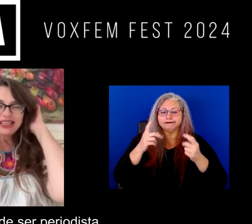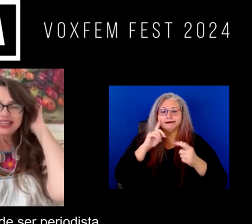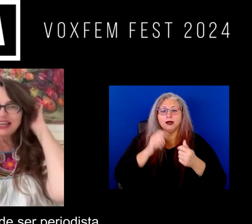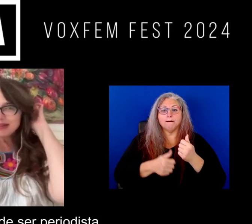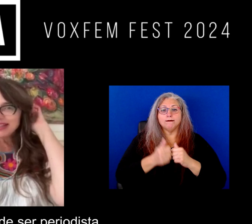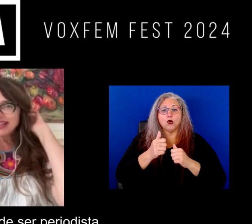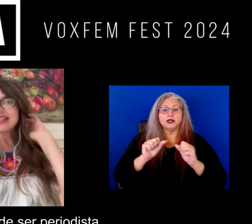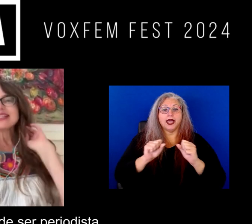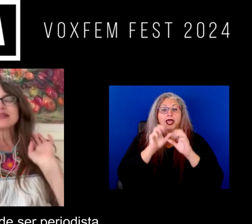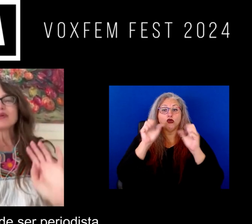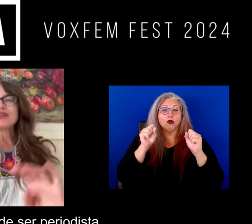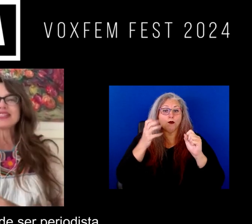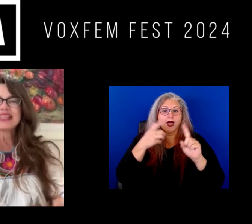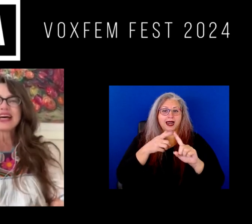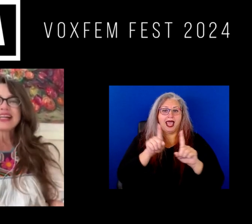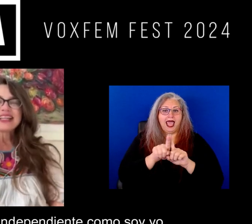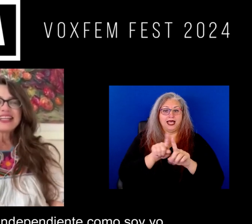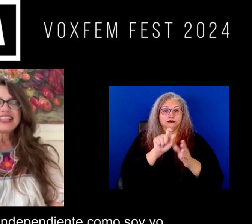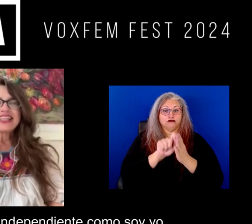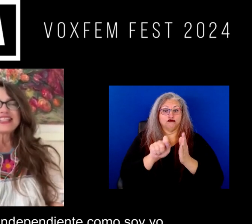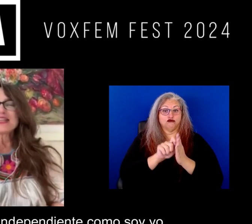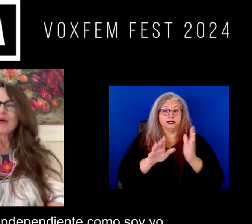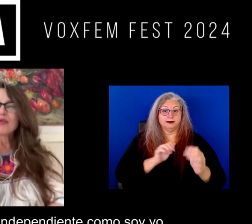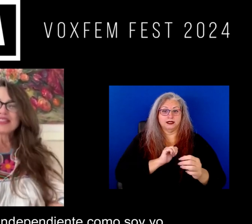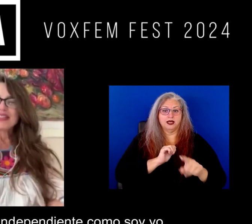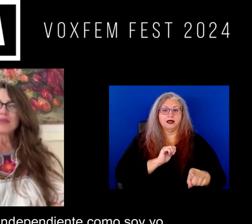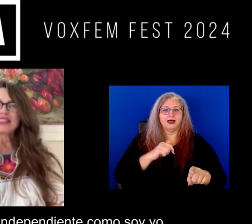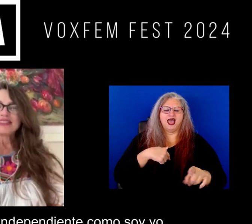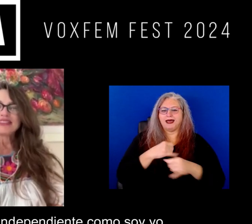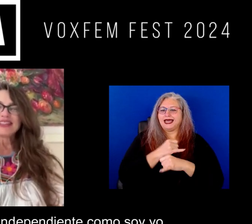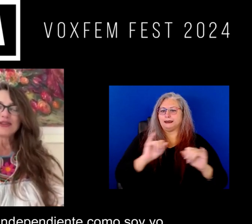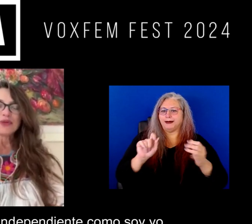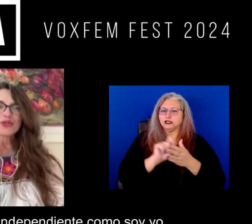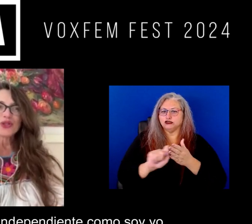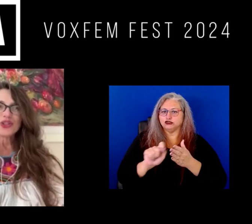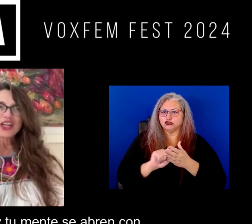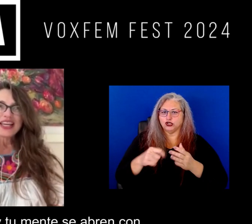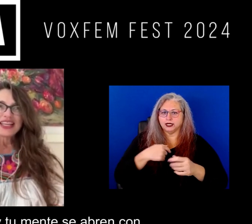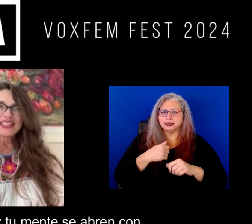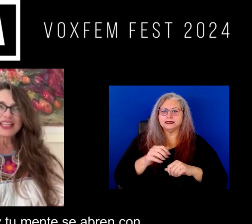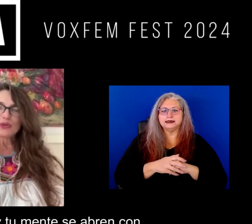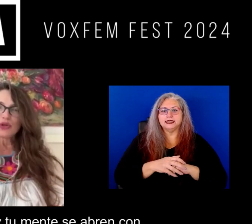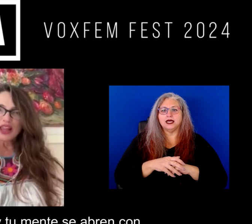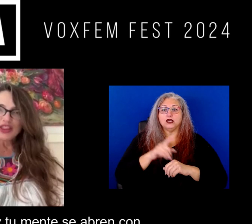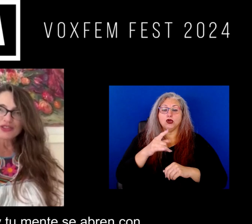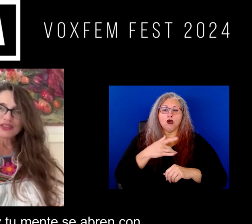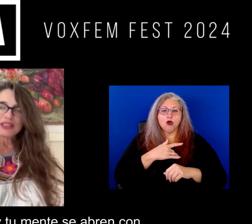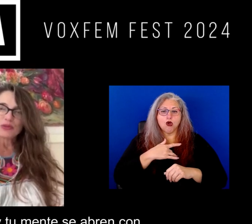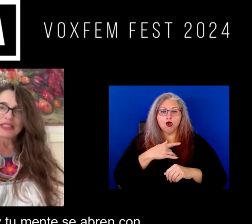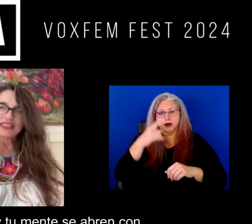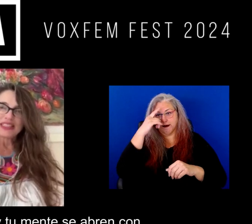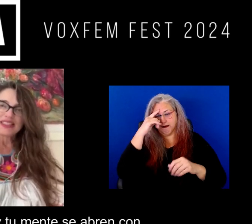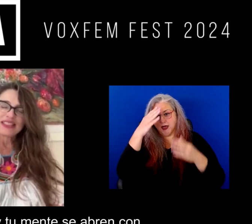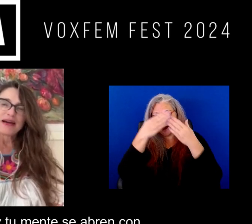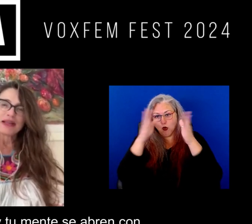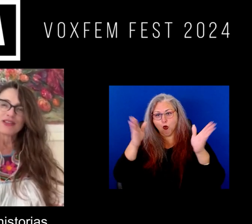increíble de ser periodista y de ser una periodista independiente como soy yo es que tu corazón y